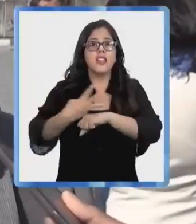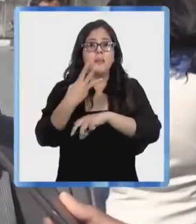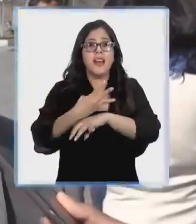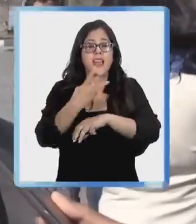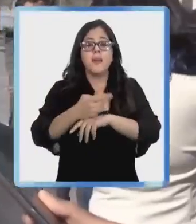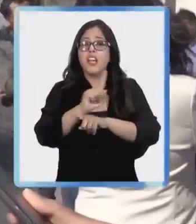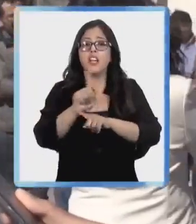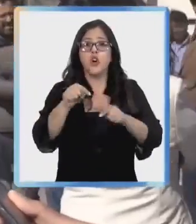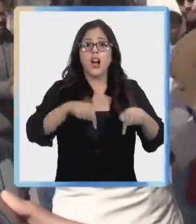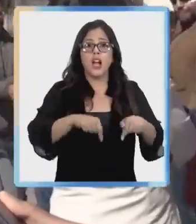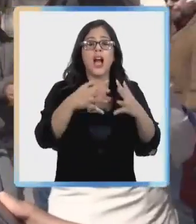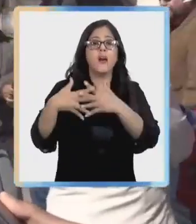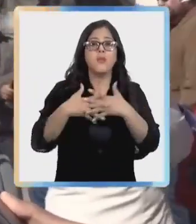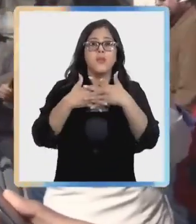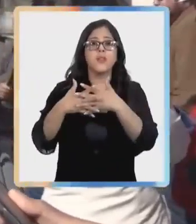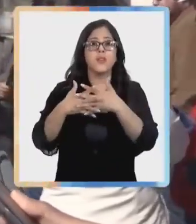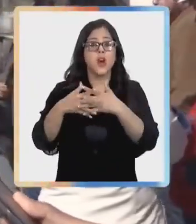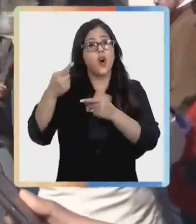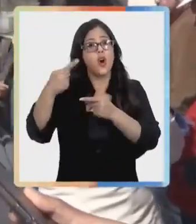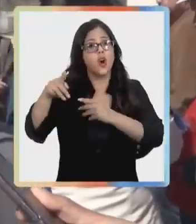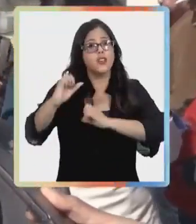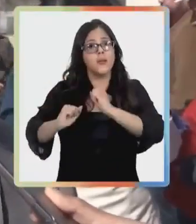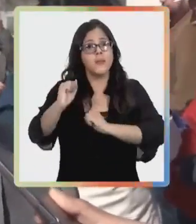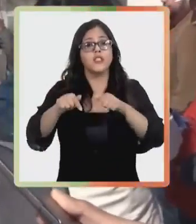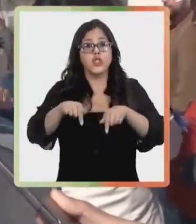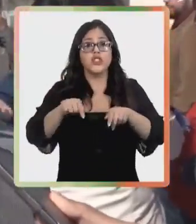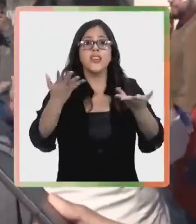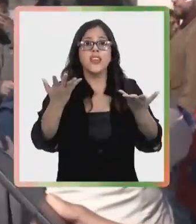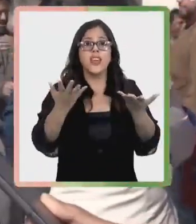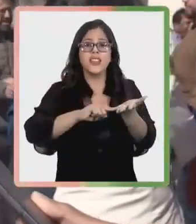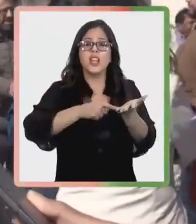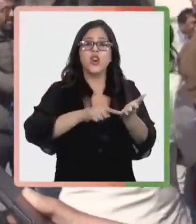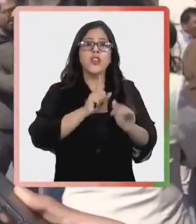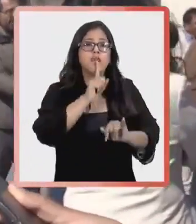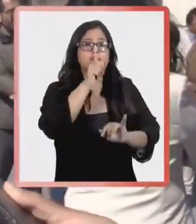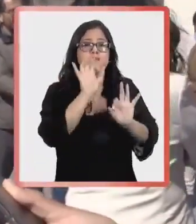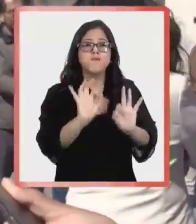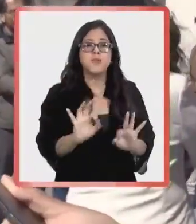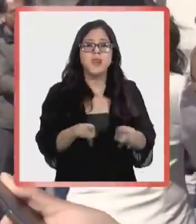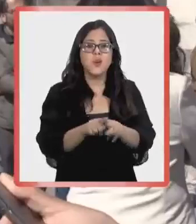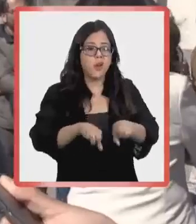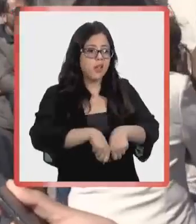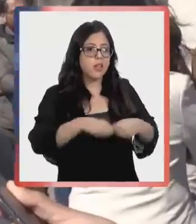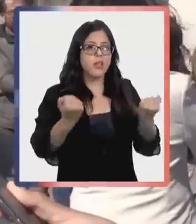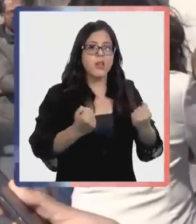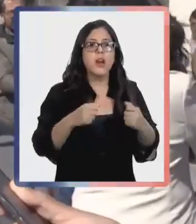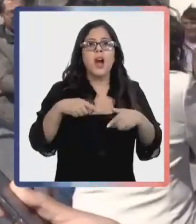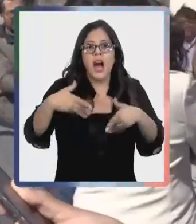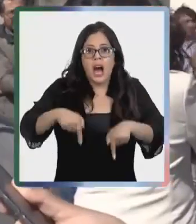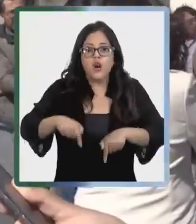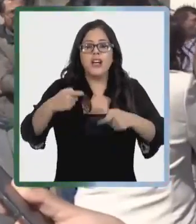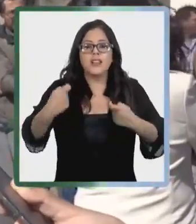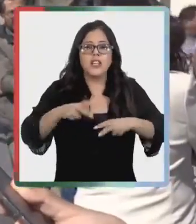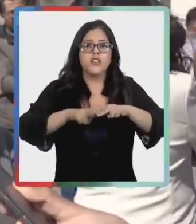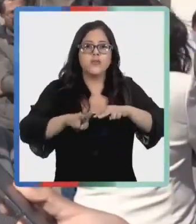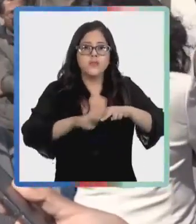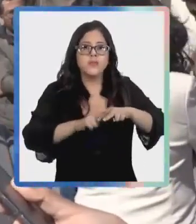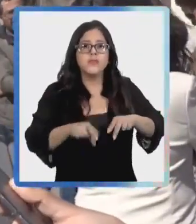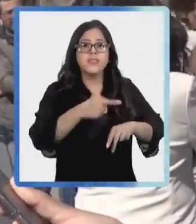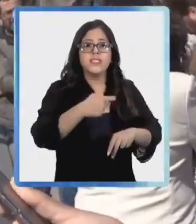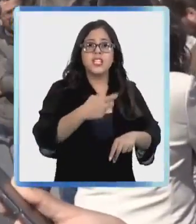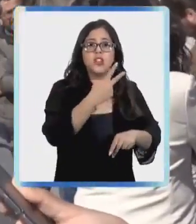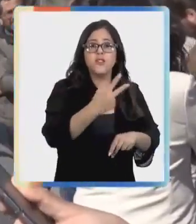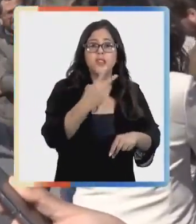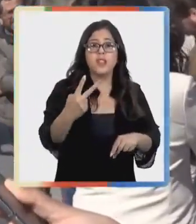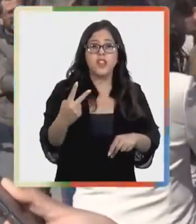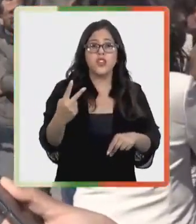desde acá, desde Estados Unidos, por la empresa UASE. O sea, es tecnología de punta, fue vandalizada, estamos tratando de repararla, de las